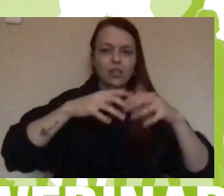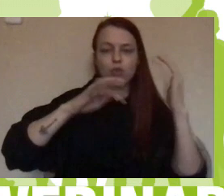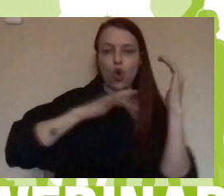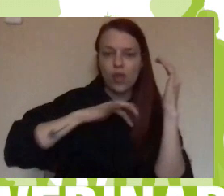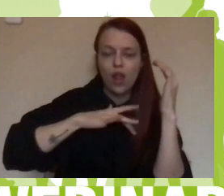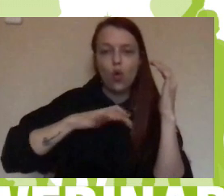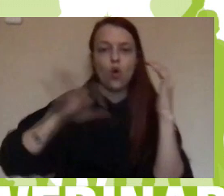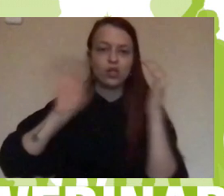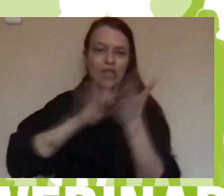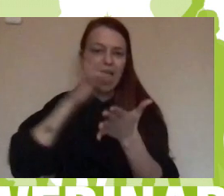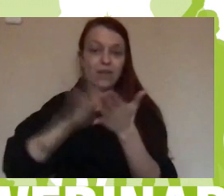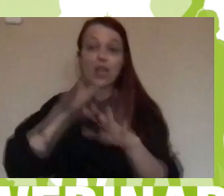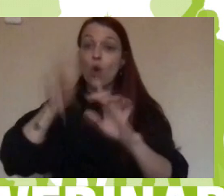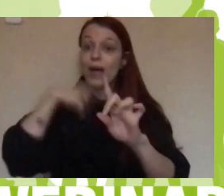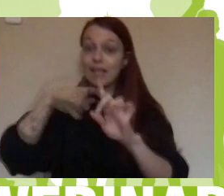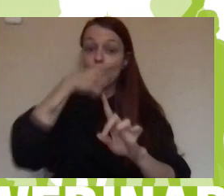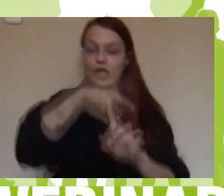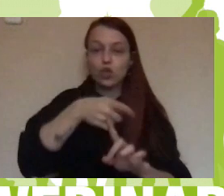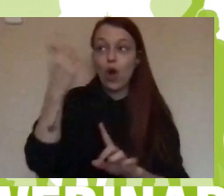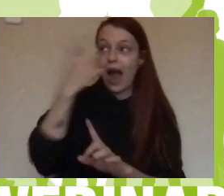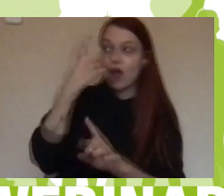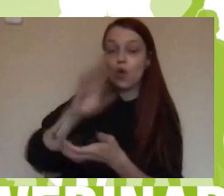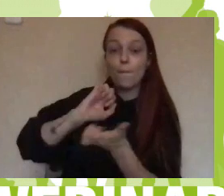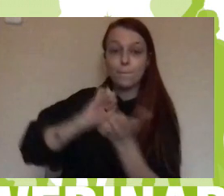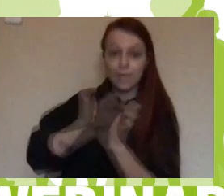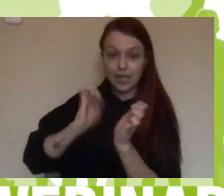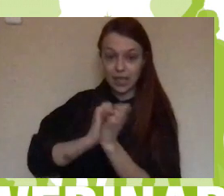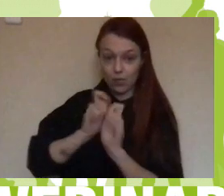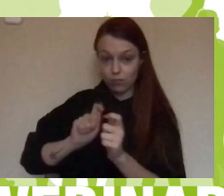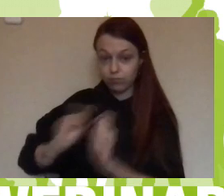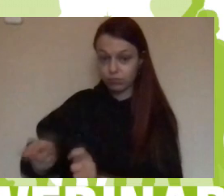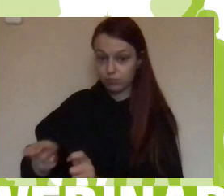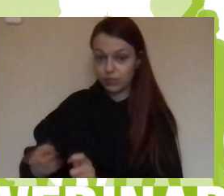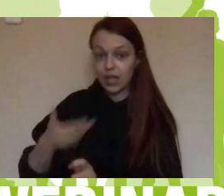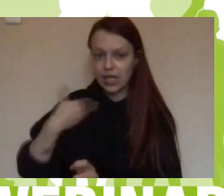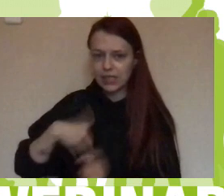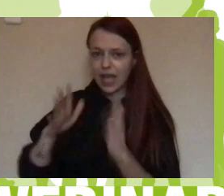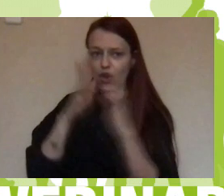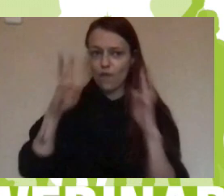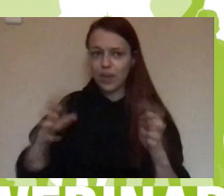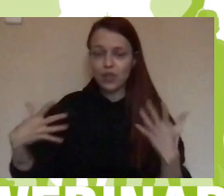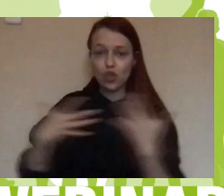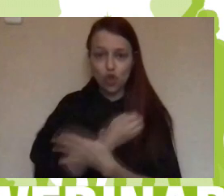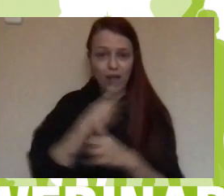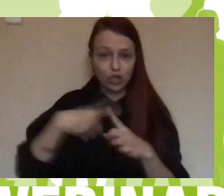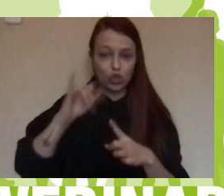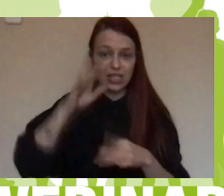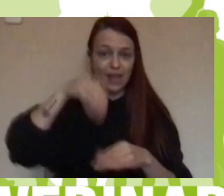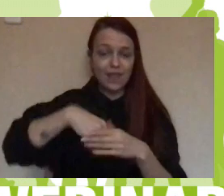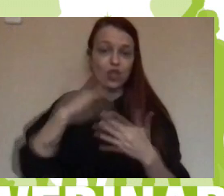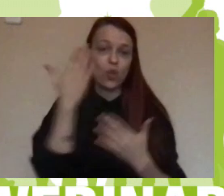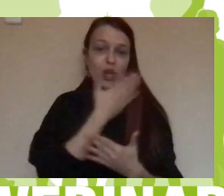préstamo al alumnado. Ya cuando el confinamiento nosotros hicimos un préstamo de todos los equipos que tenía el colegio,